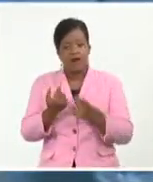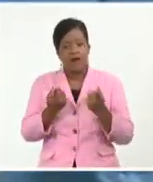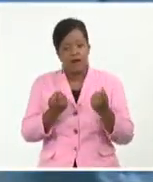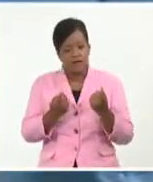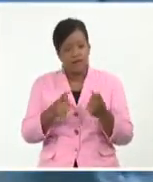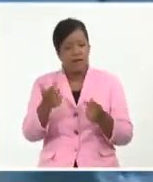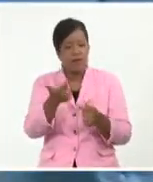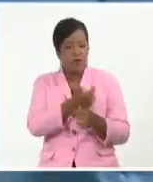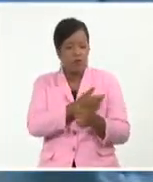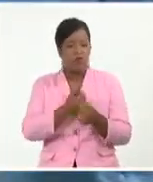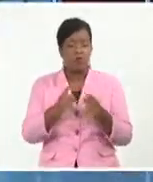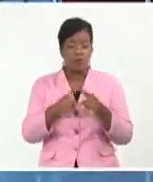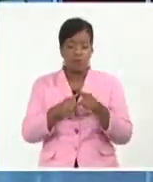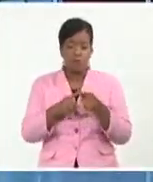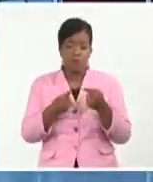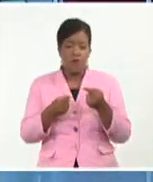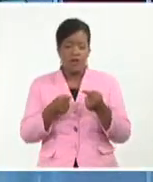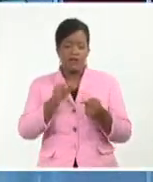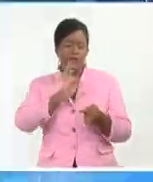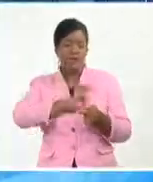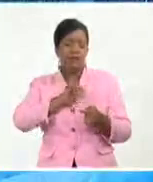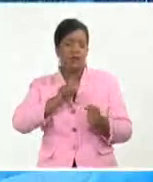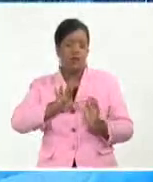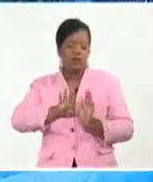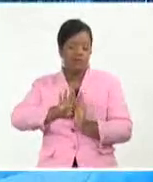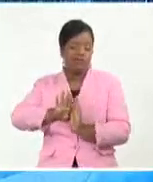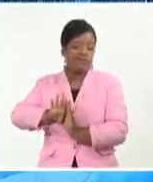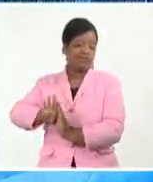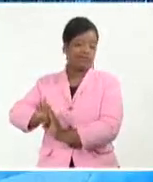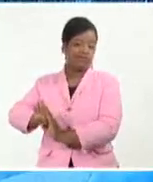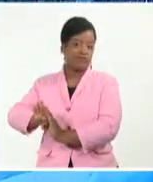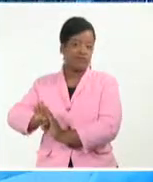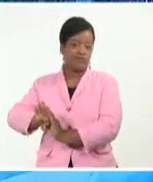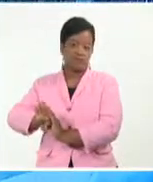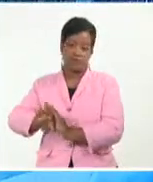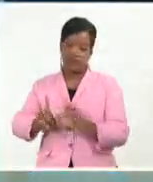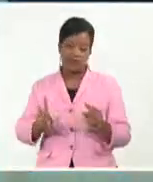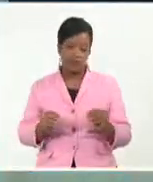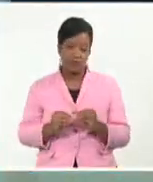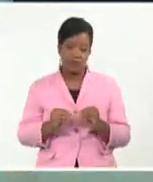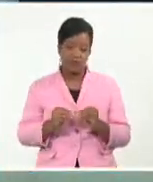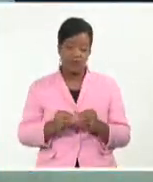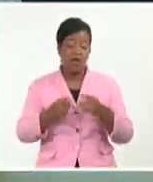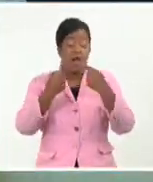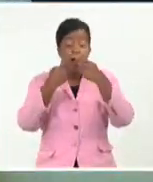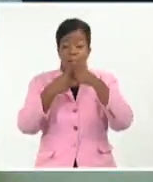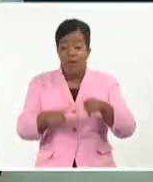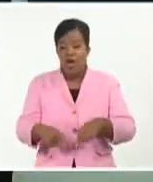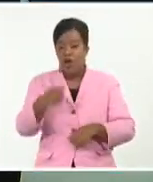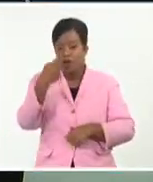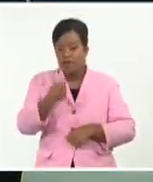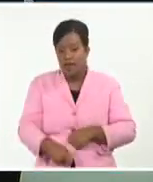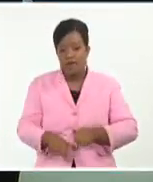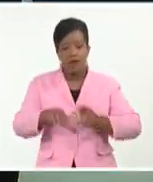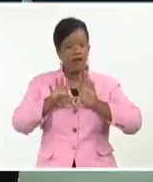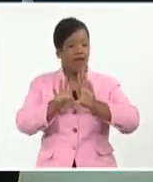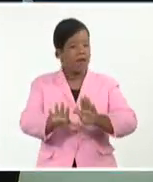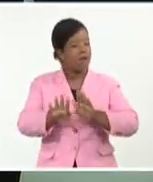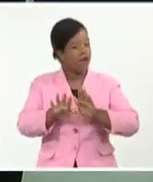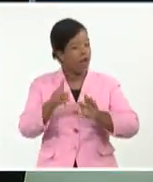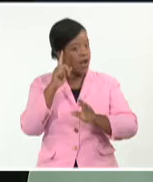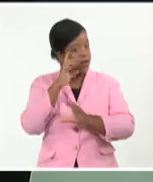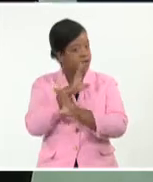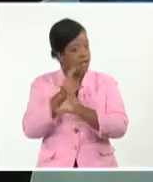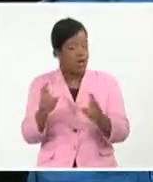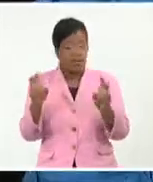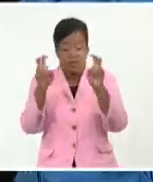porque se han sentido discriminadas al no estar involucradas en estos estudios. Pero hay que esperar los tiempos de la ciencia, y eso